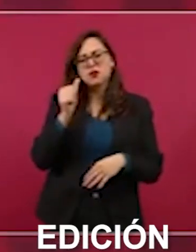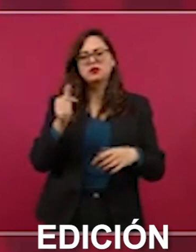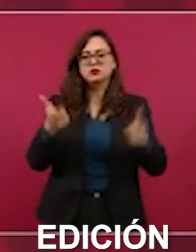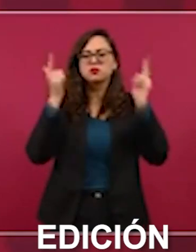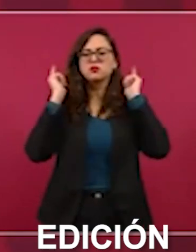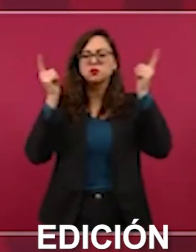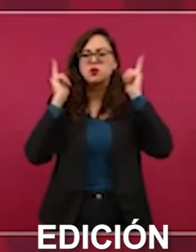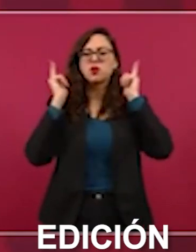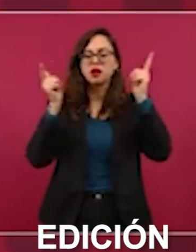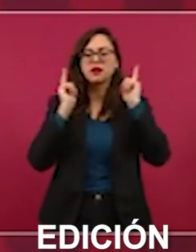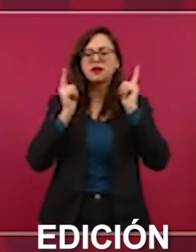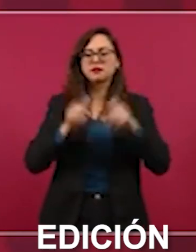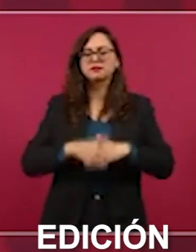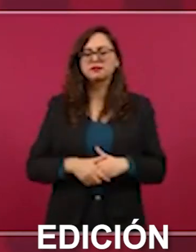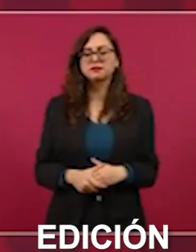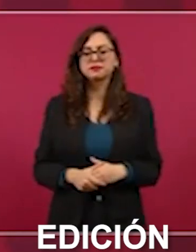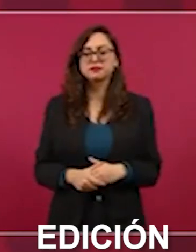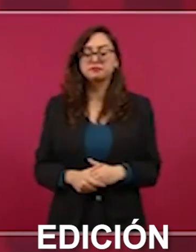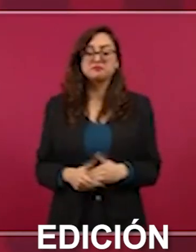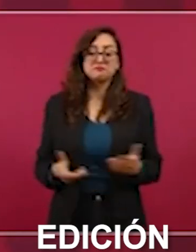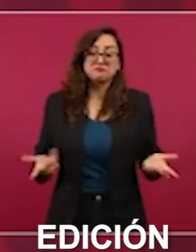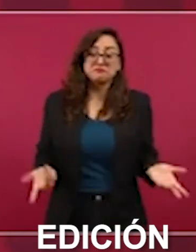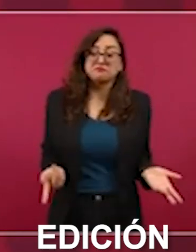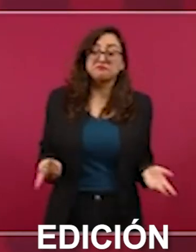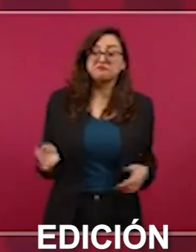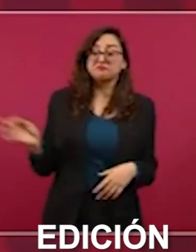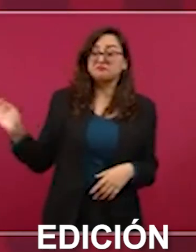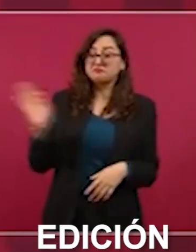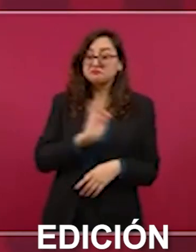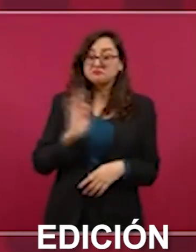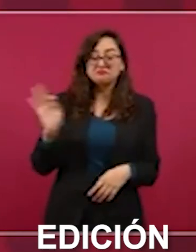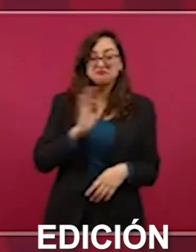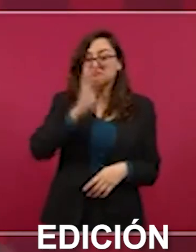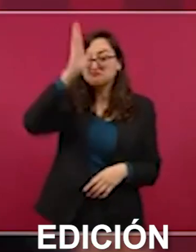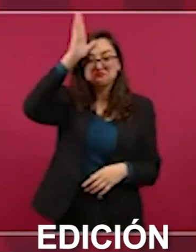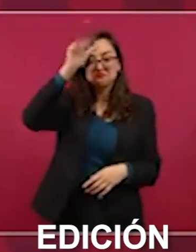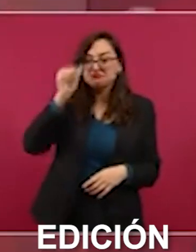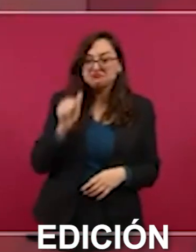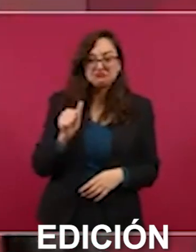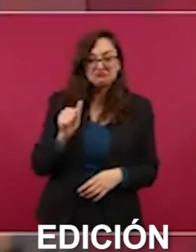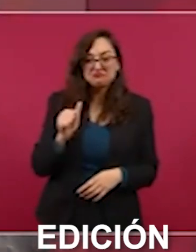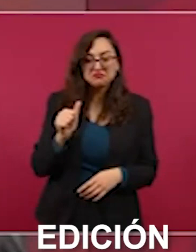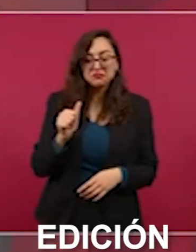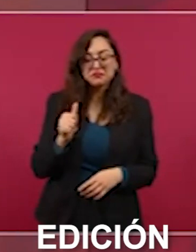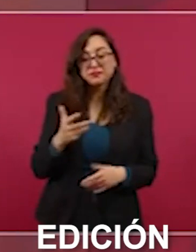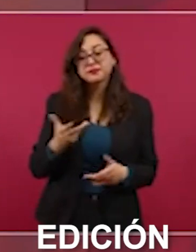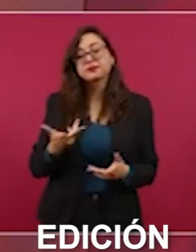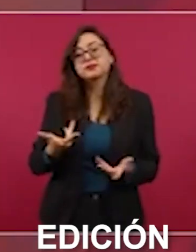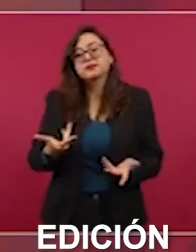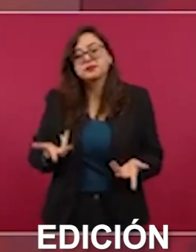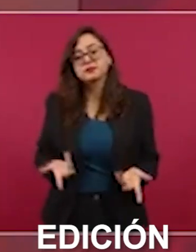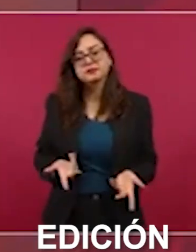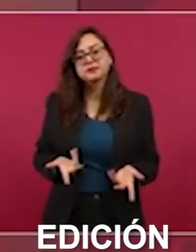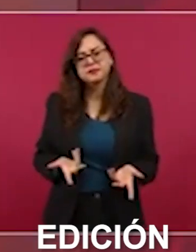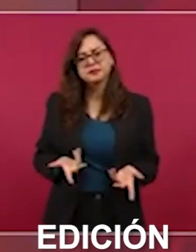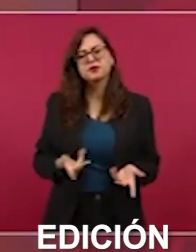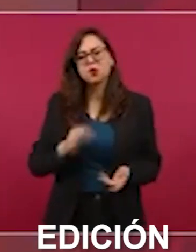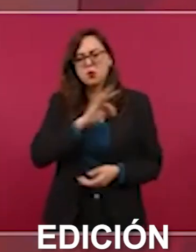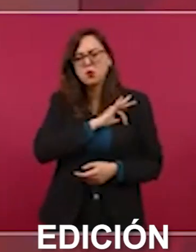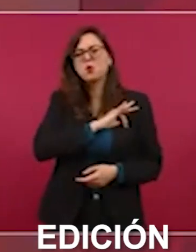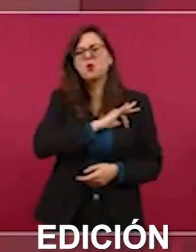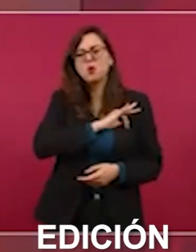pero si no se llega a ese acuerdo pues este hay paneles